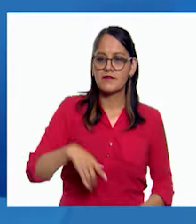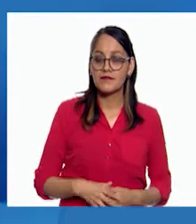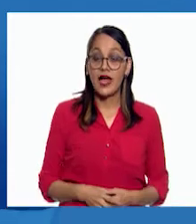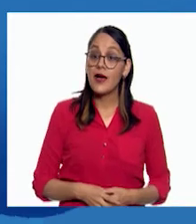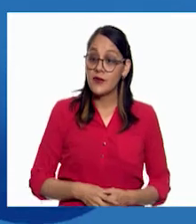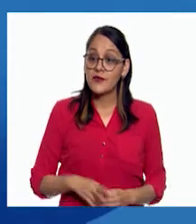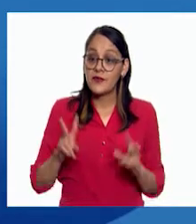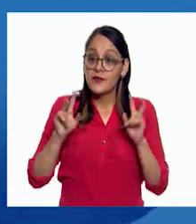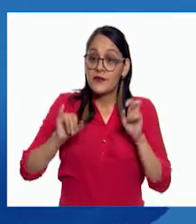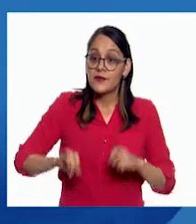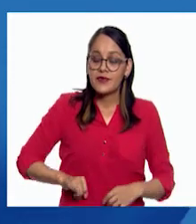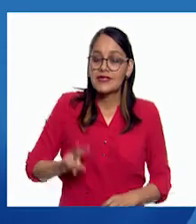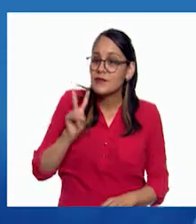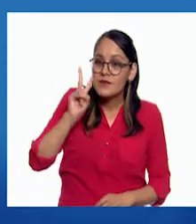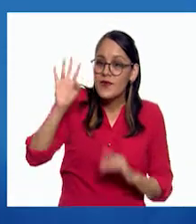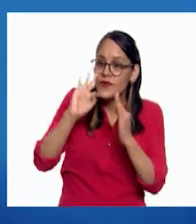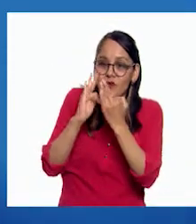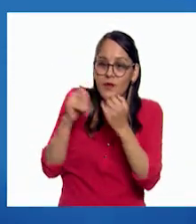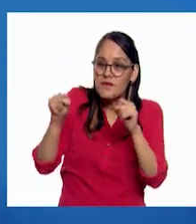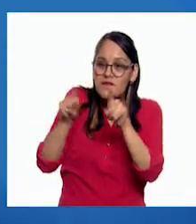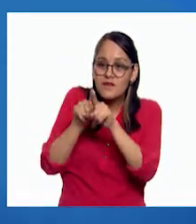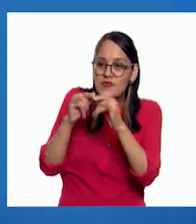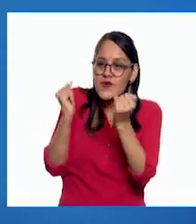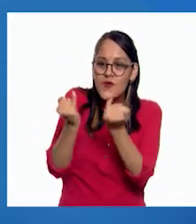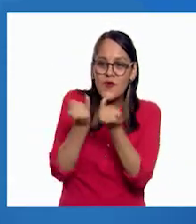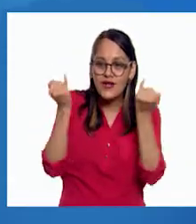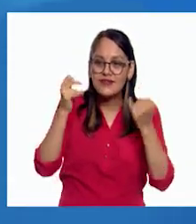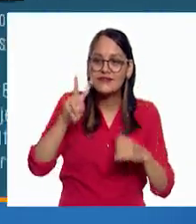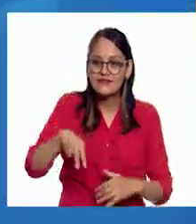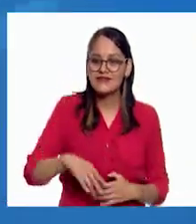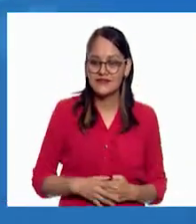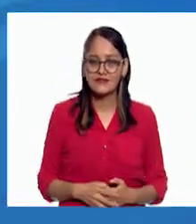tema muy interesante. Siempre la vemos igualita. Siempre vemos eso.